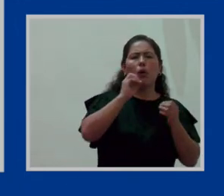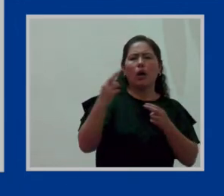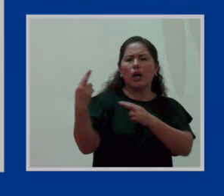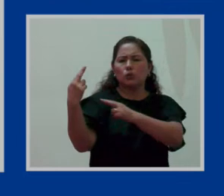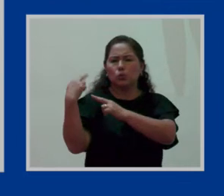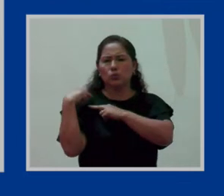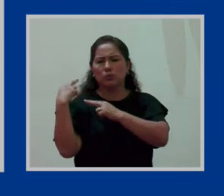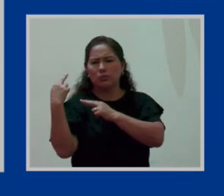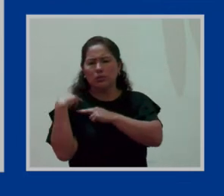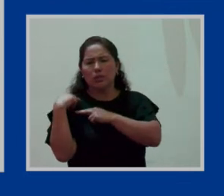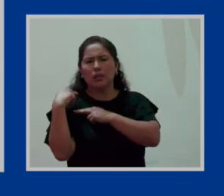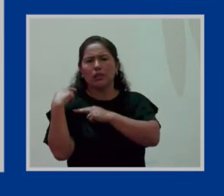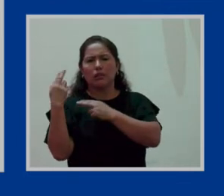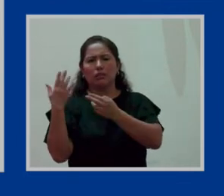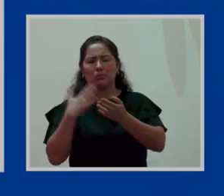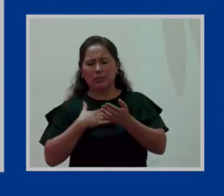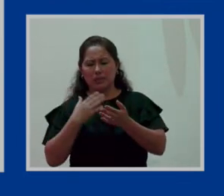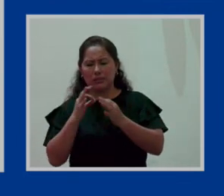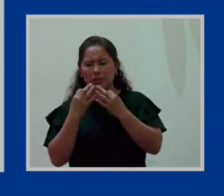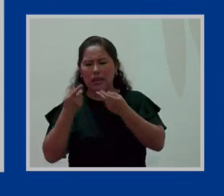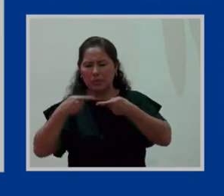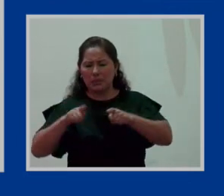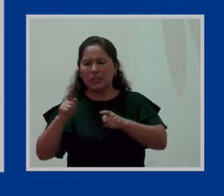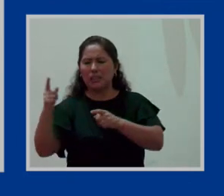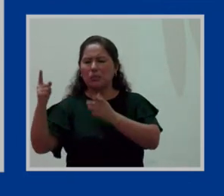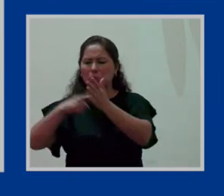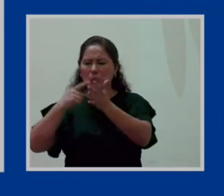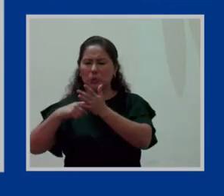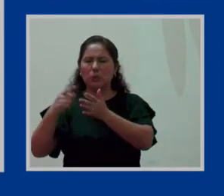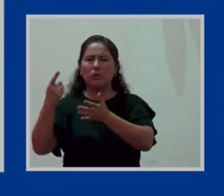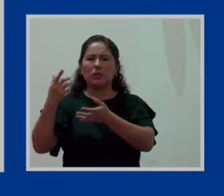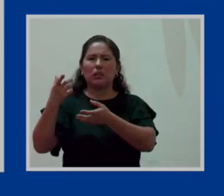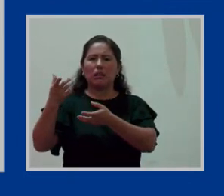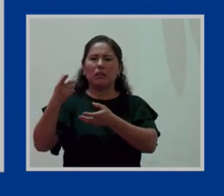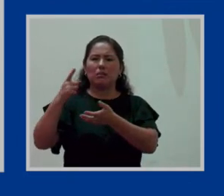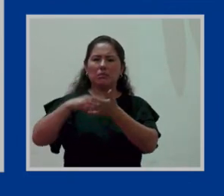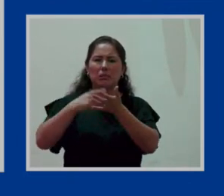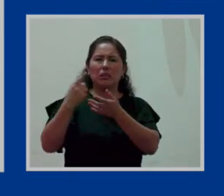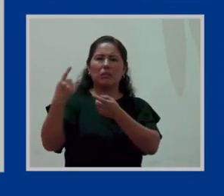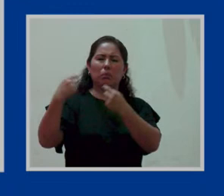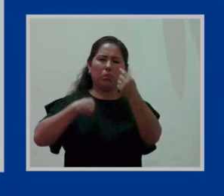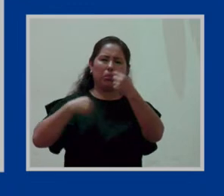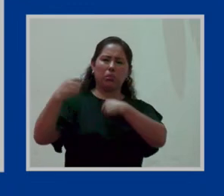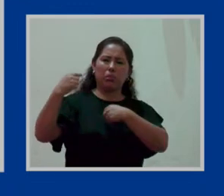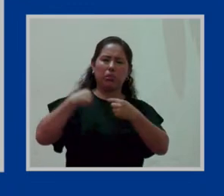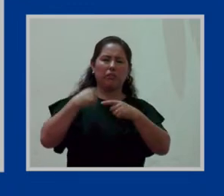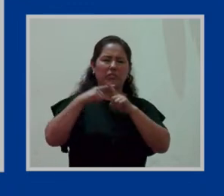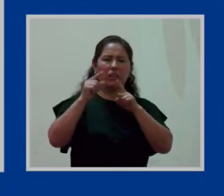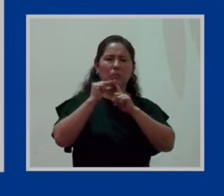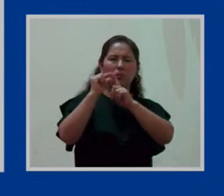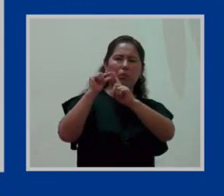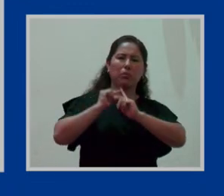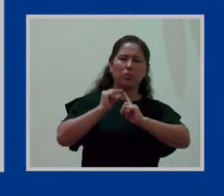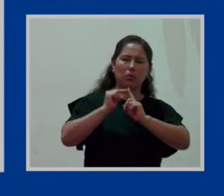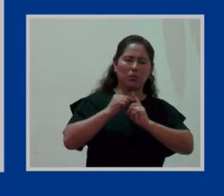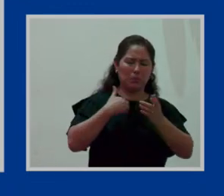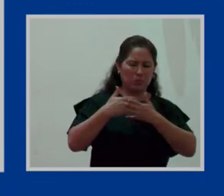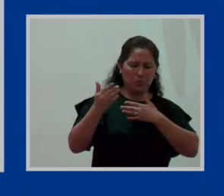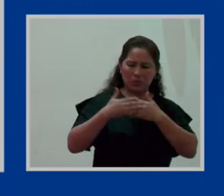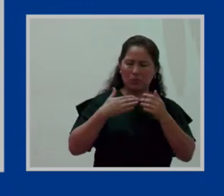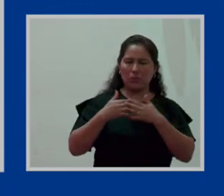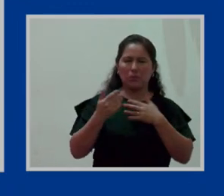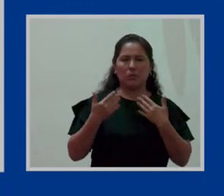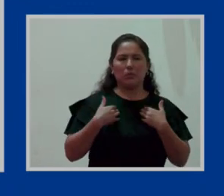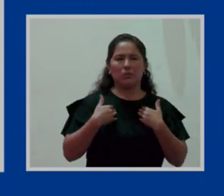A pesar de las burlas y las críticas, saco largo, en fin, etcétera, que hay en la